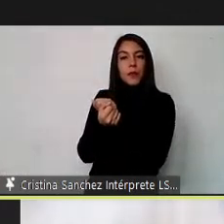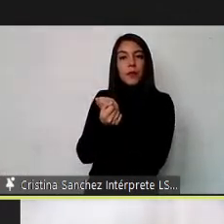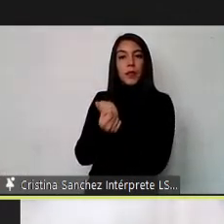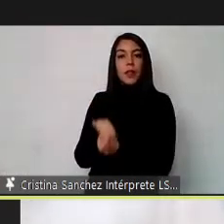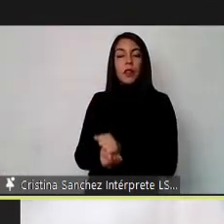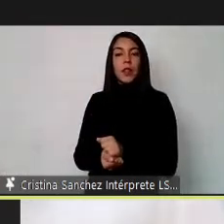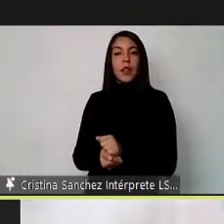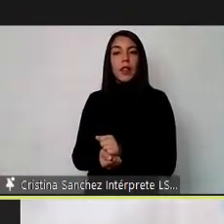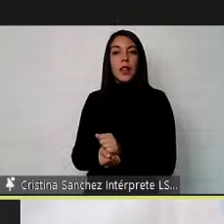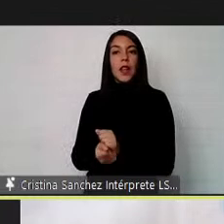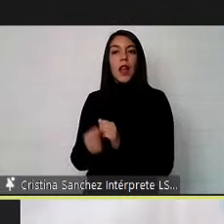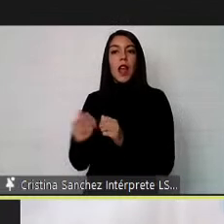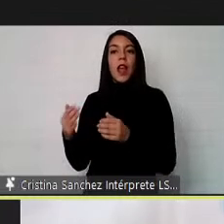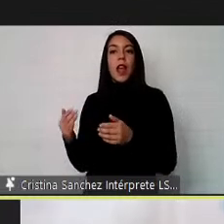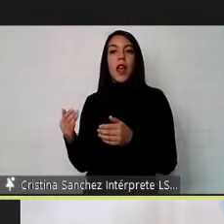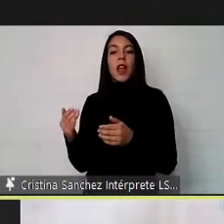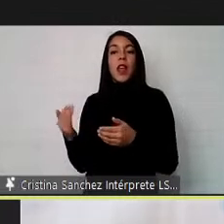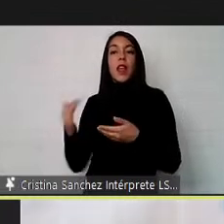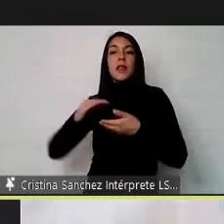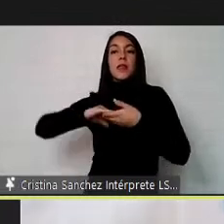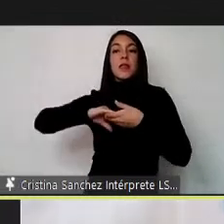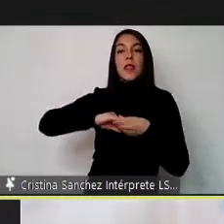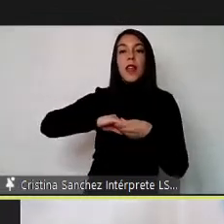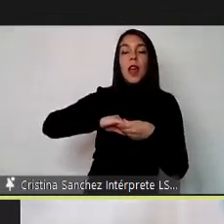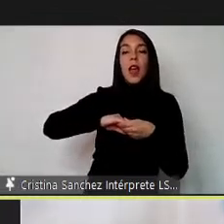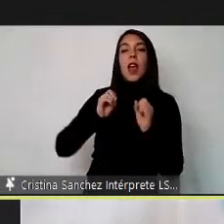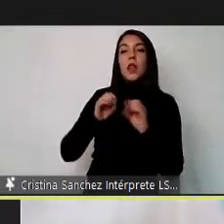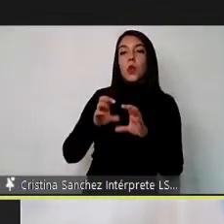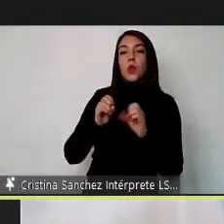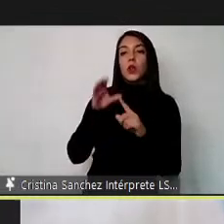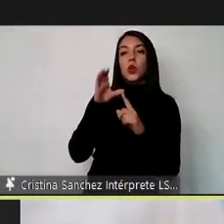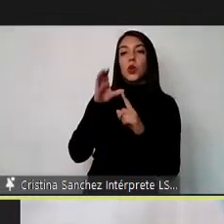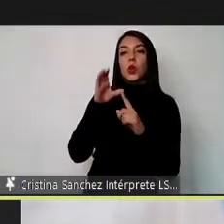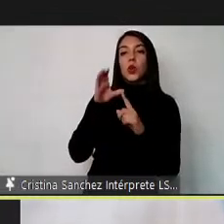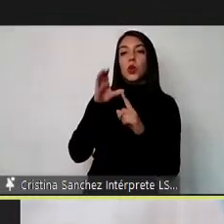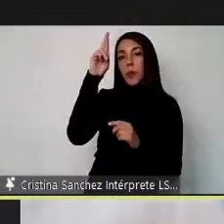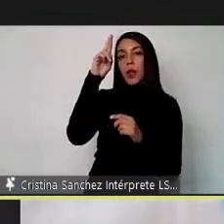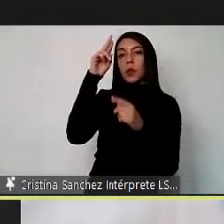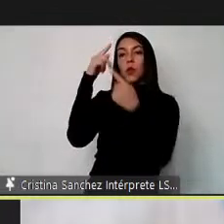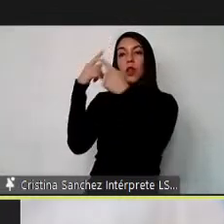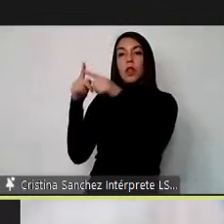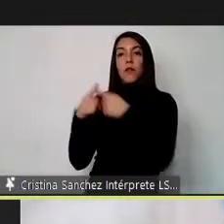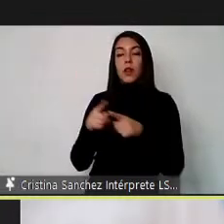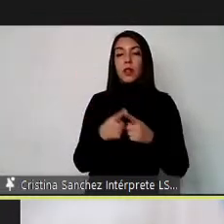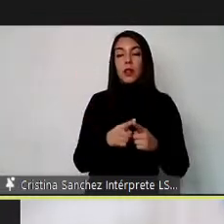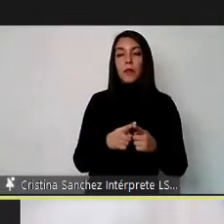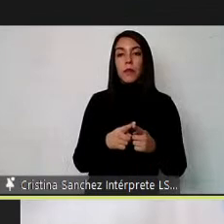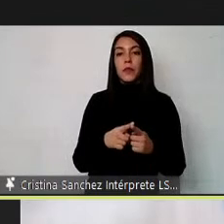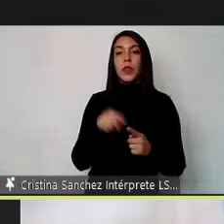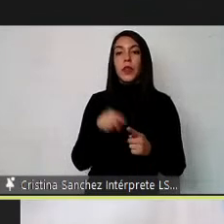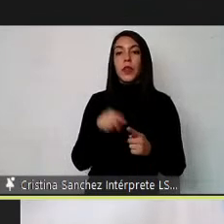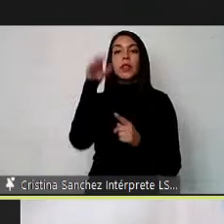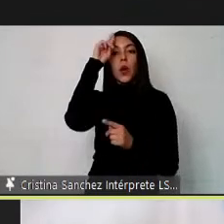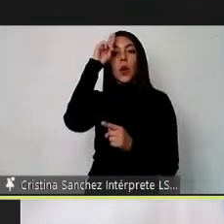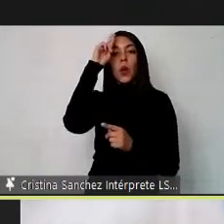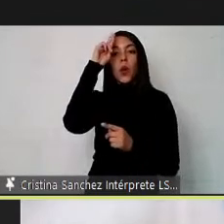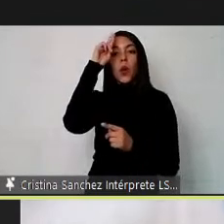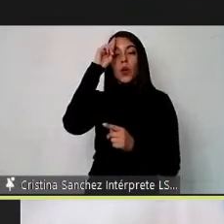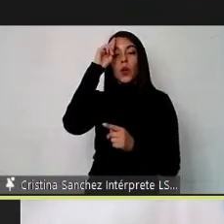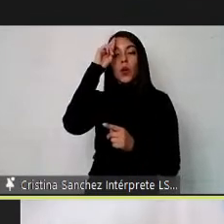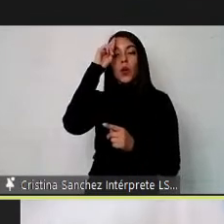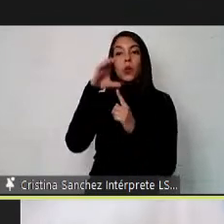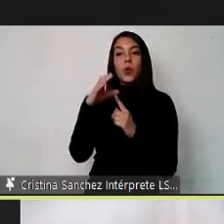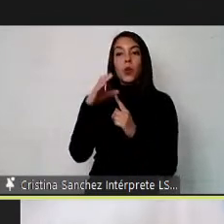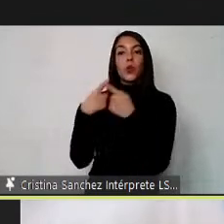tienen que ir de la mano de educación en la cultura del respeto y la diversidad y que esa cultura del respeto y la diversidad